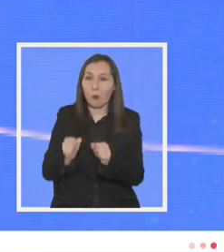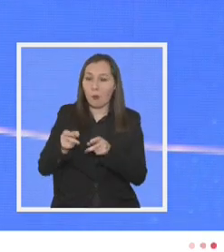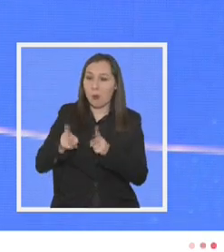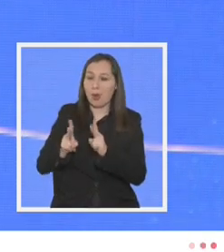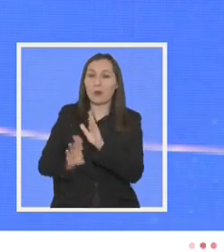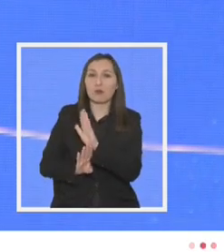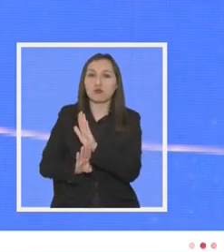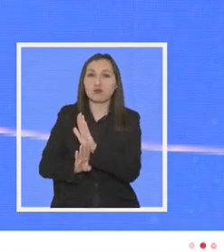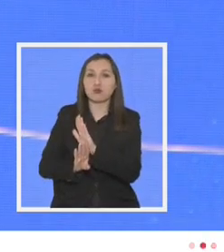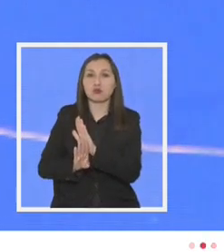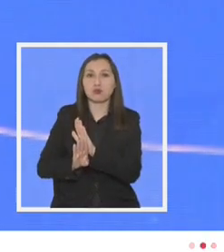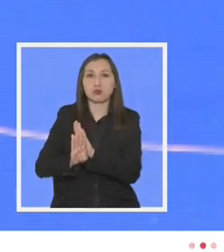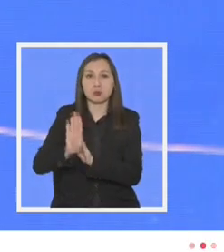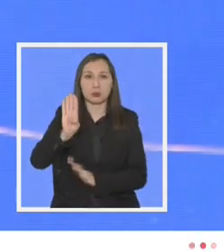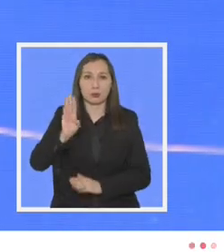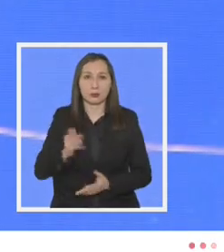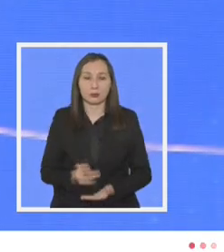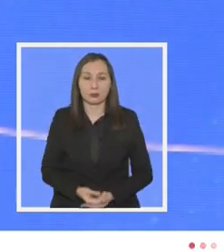permitir su crecimiento